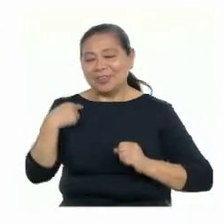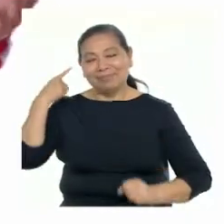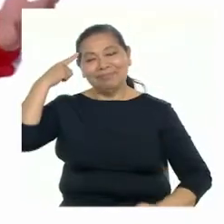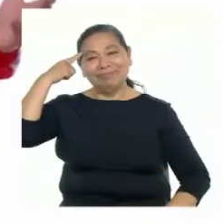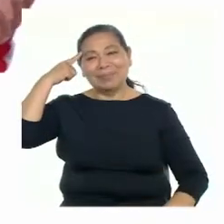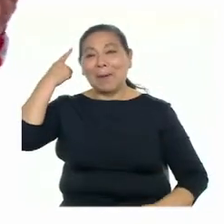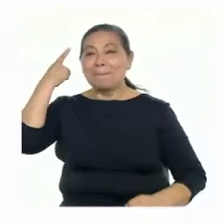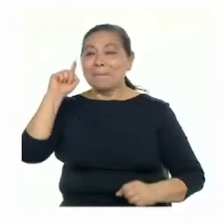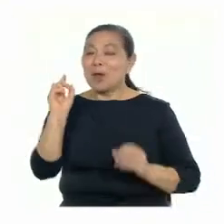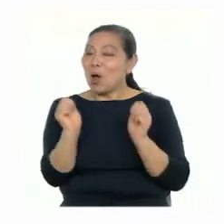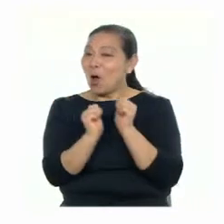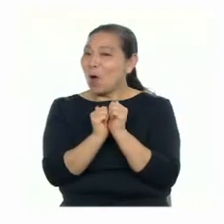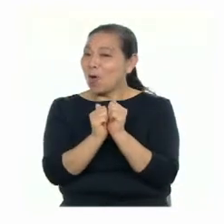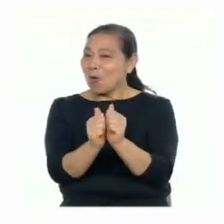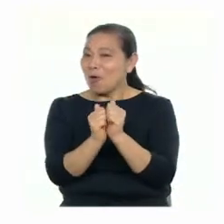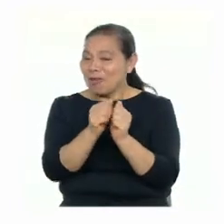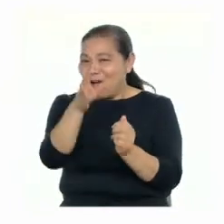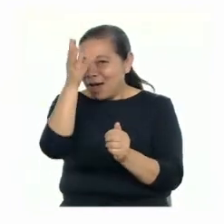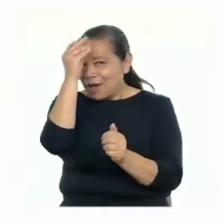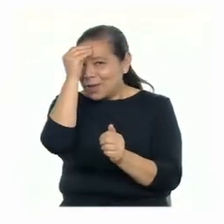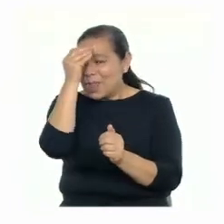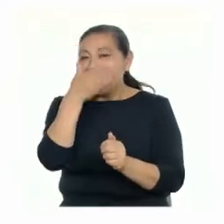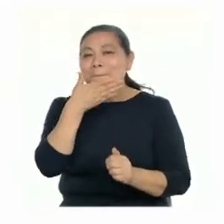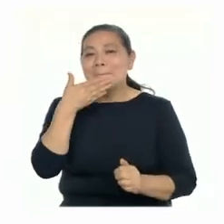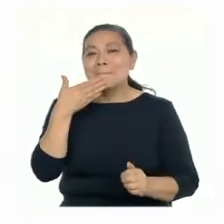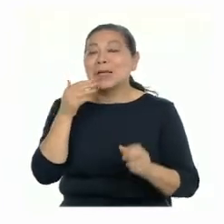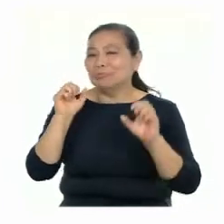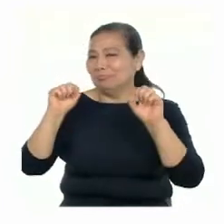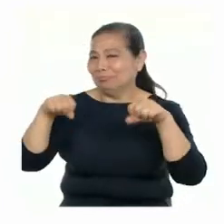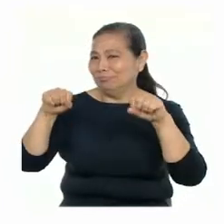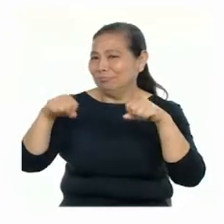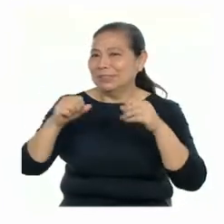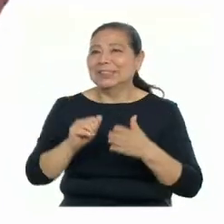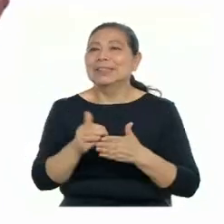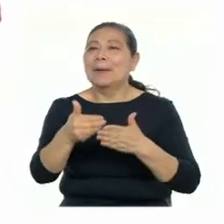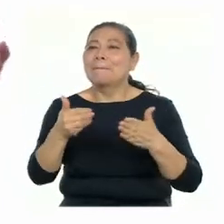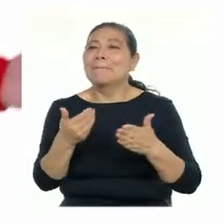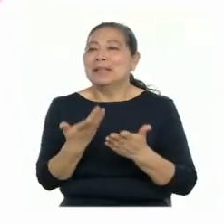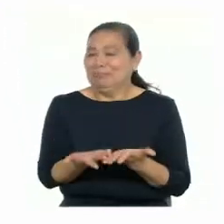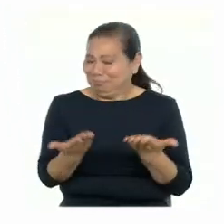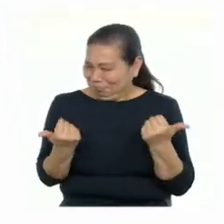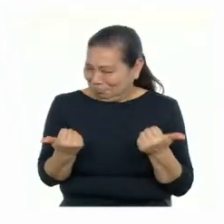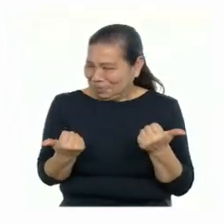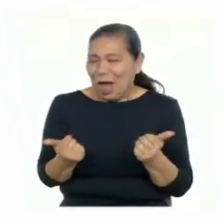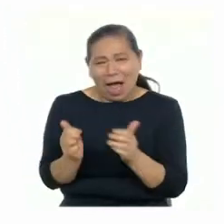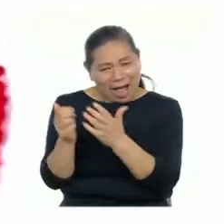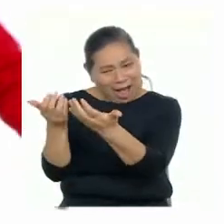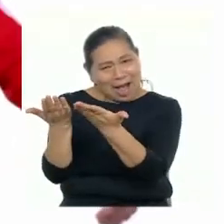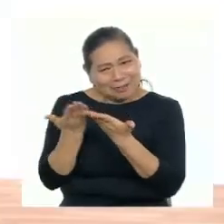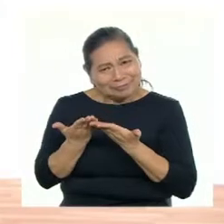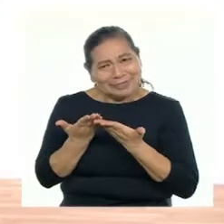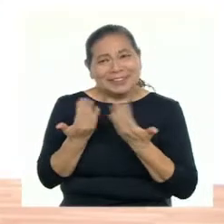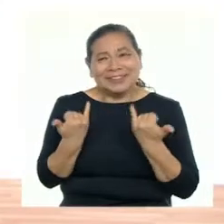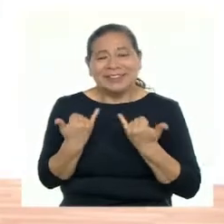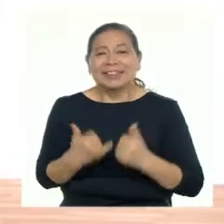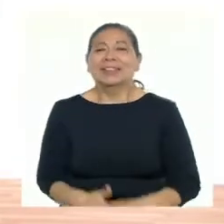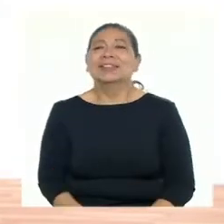Mente. Para juntos aprender mejor. Sí, muy bien. Entonces, ven, acompáñenme.